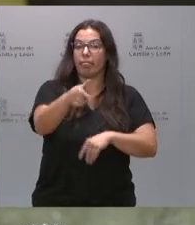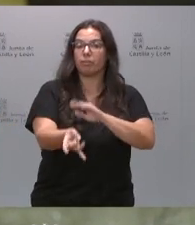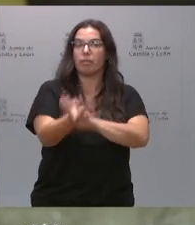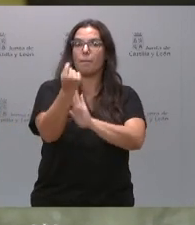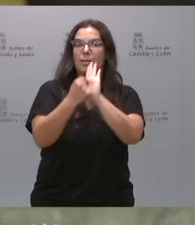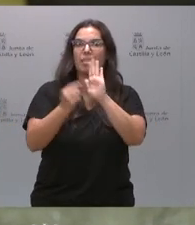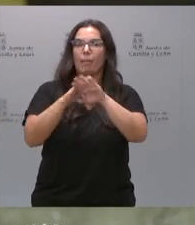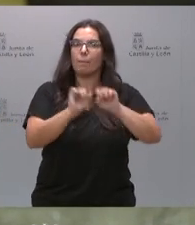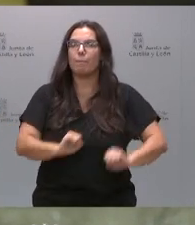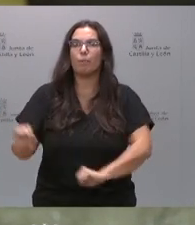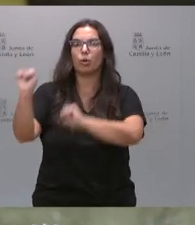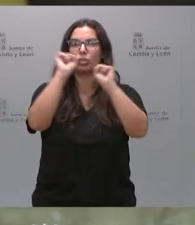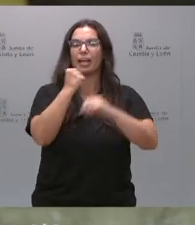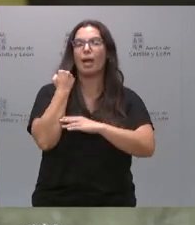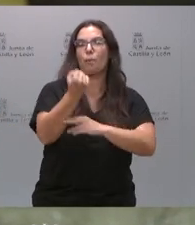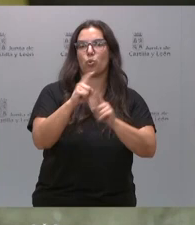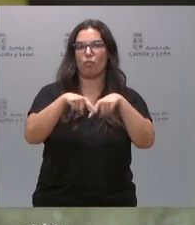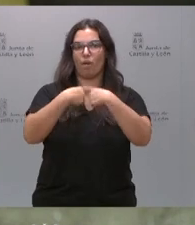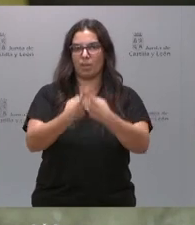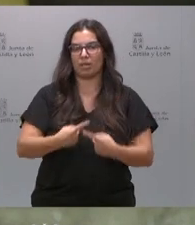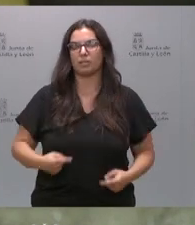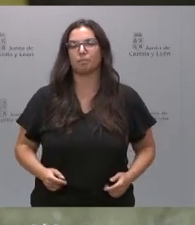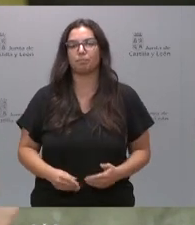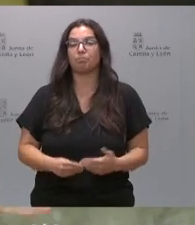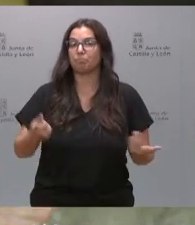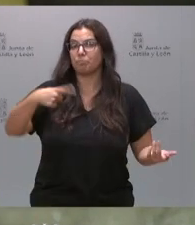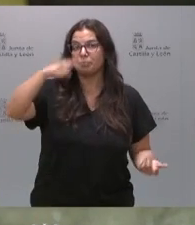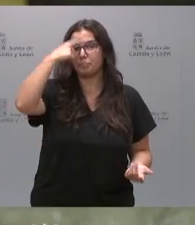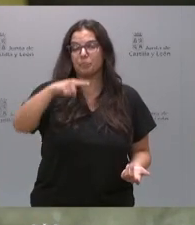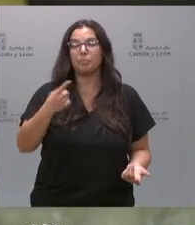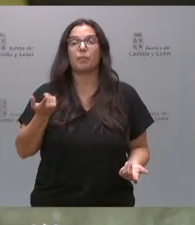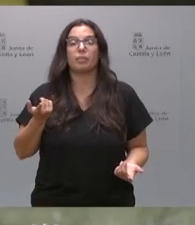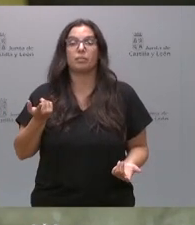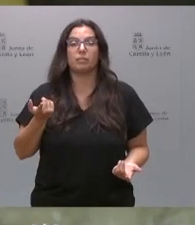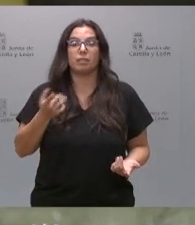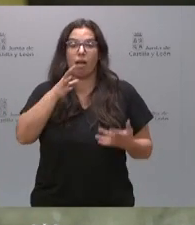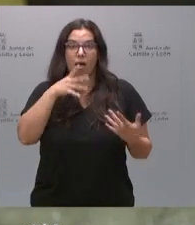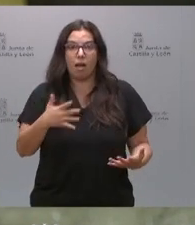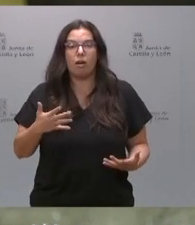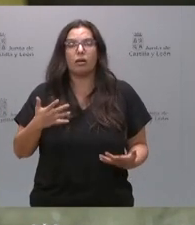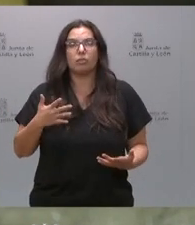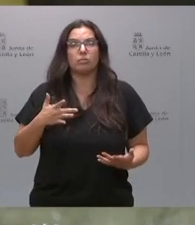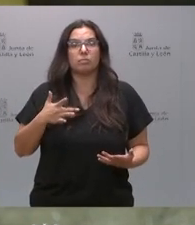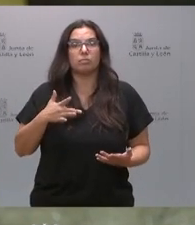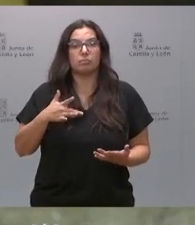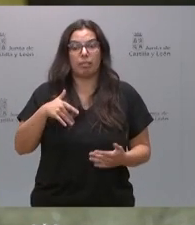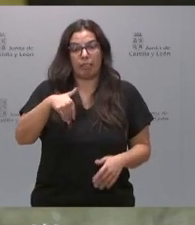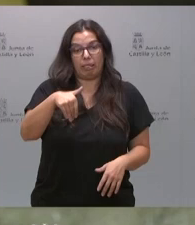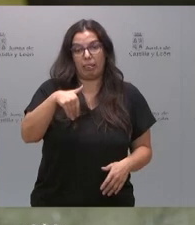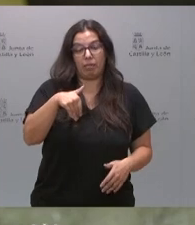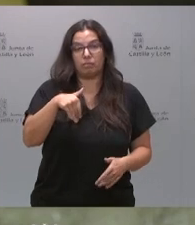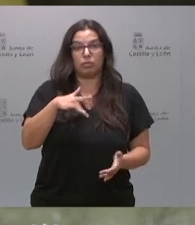protección y de apoyo a las familias. Como saben ustedes, estamos ante las puertas